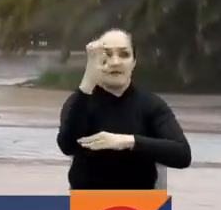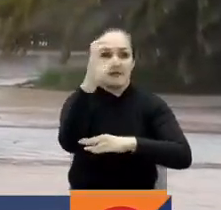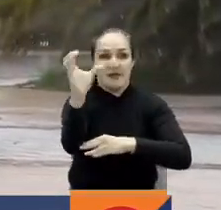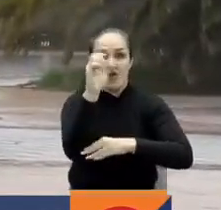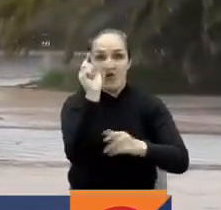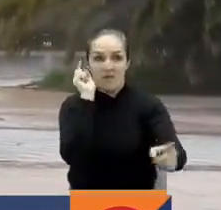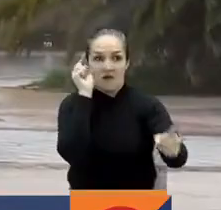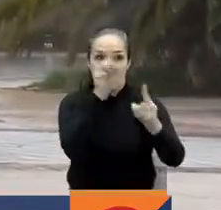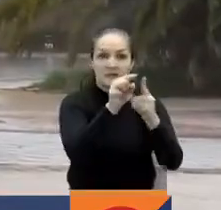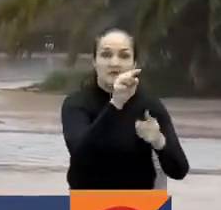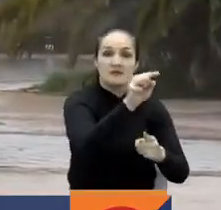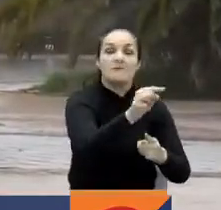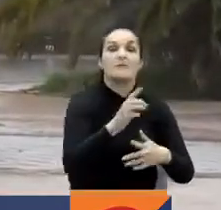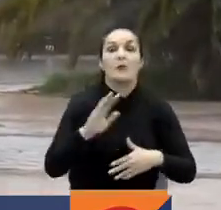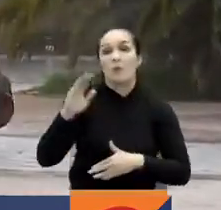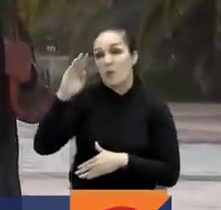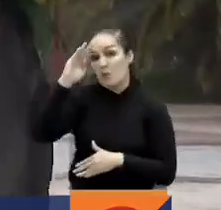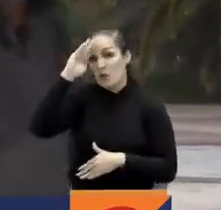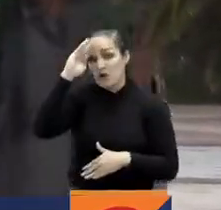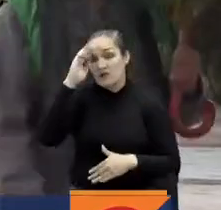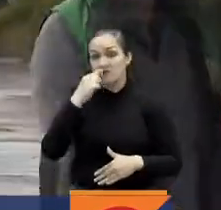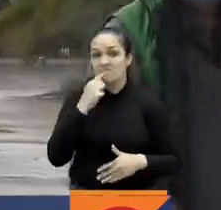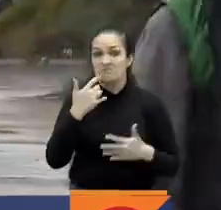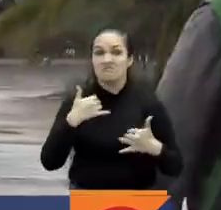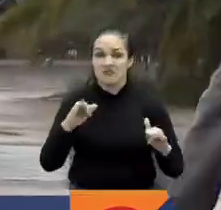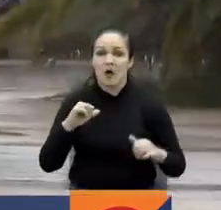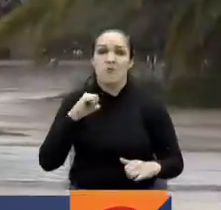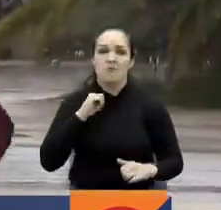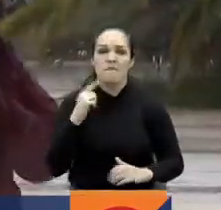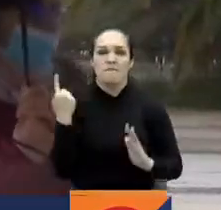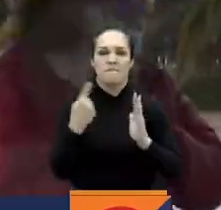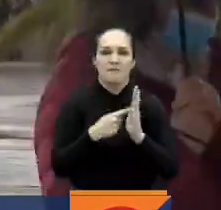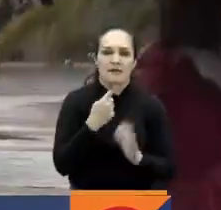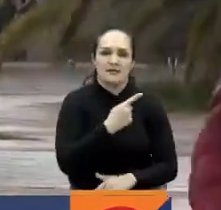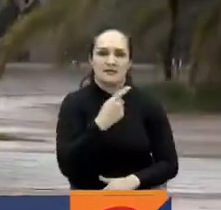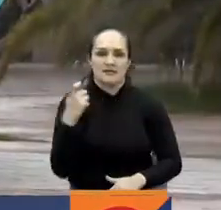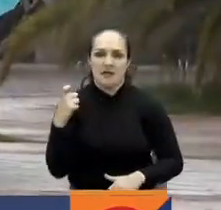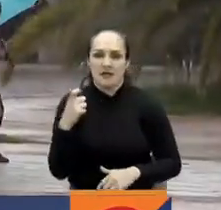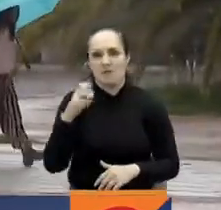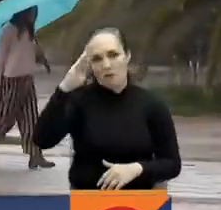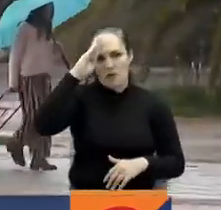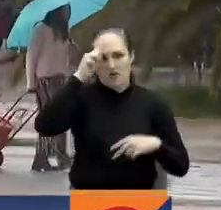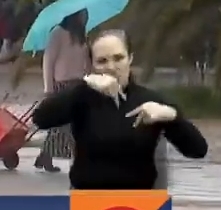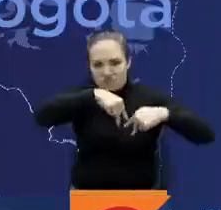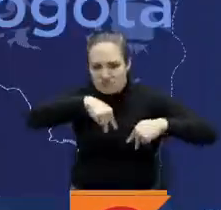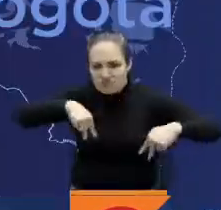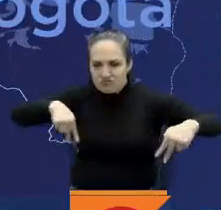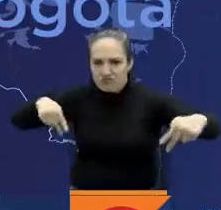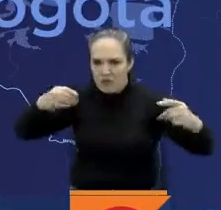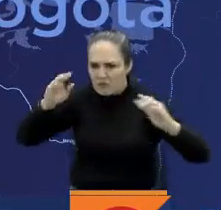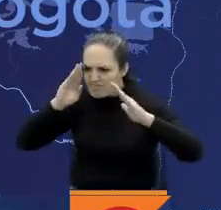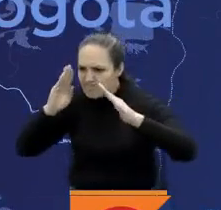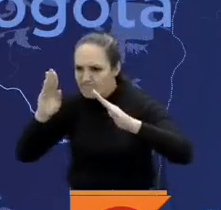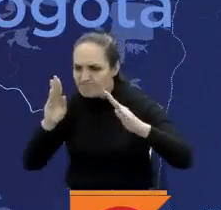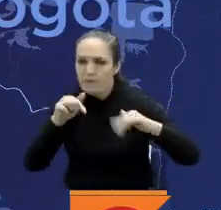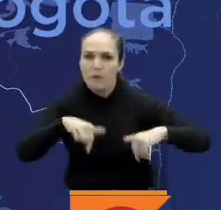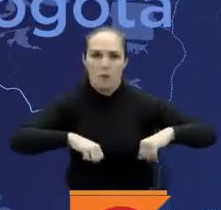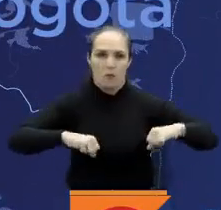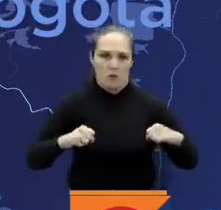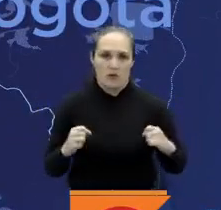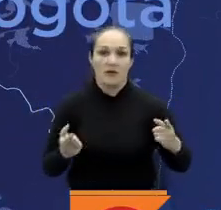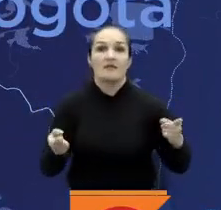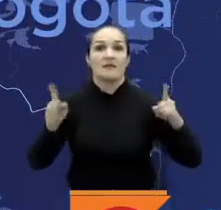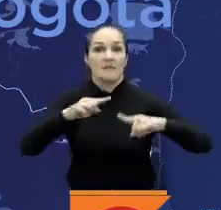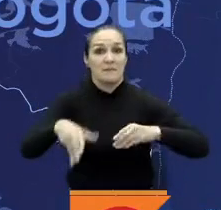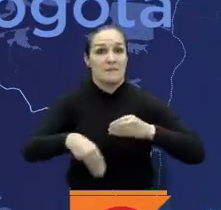la Nación. La Policía Nacional ha dicho que cuenta con 1.100 hombres para acompañar esta jornada de protestas en la capital y también